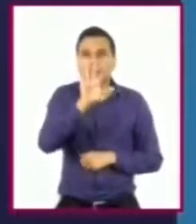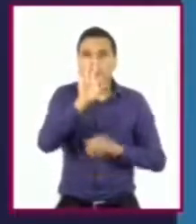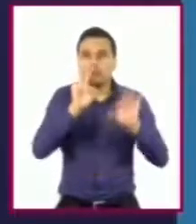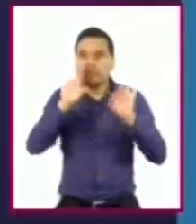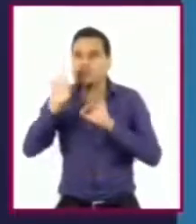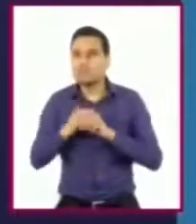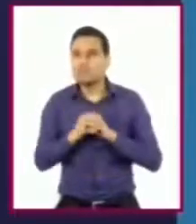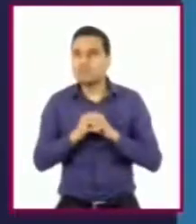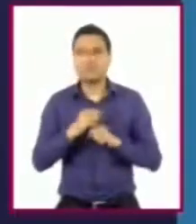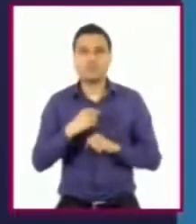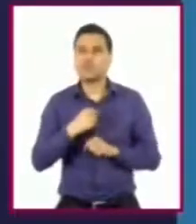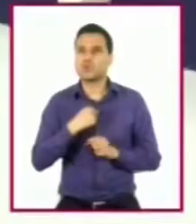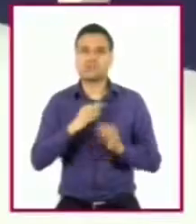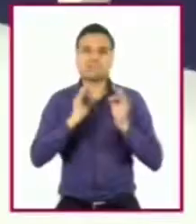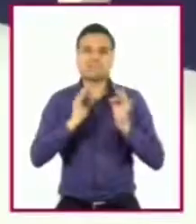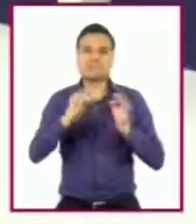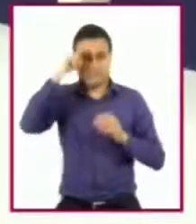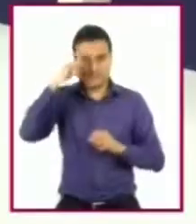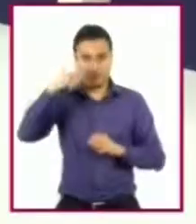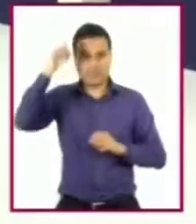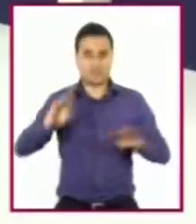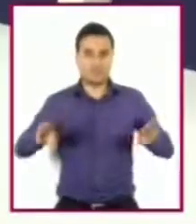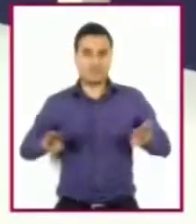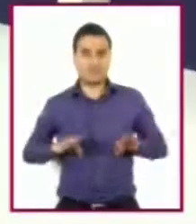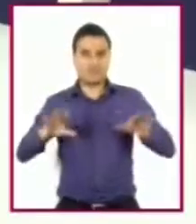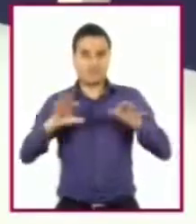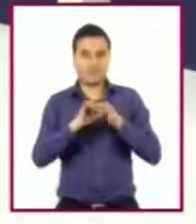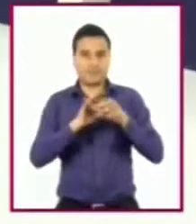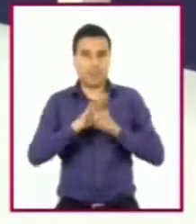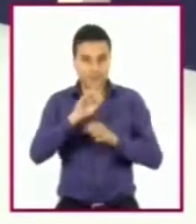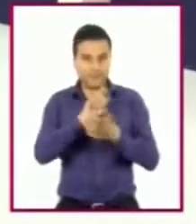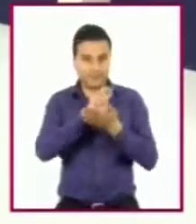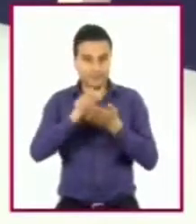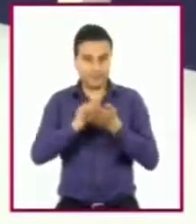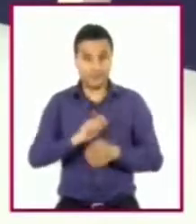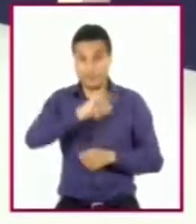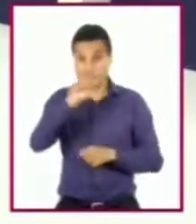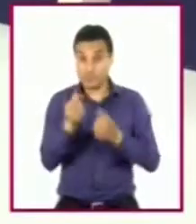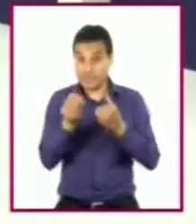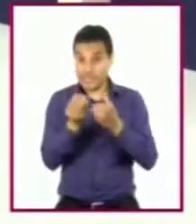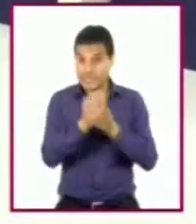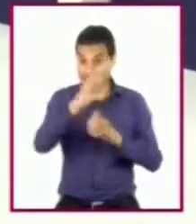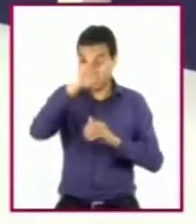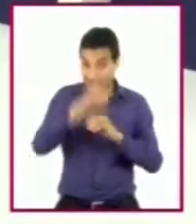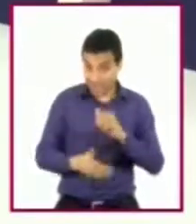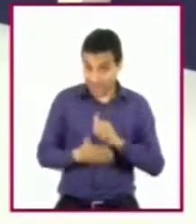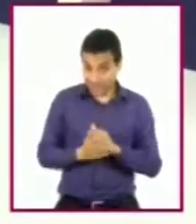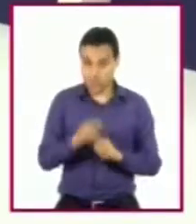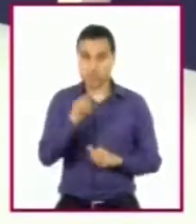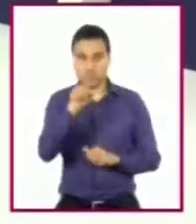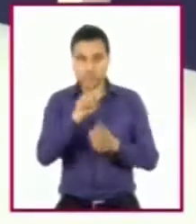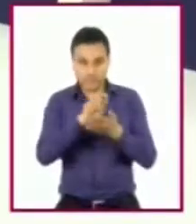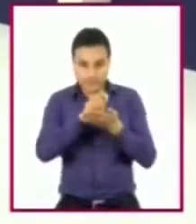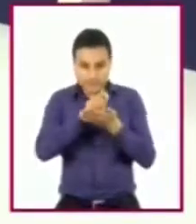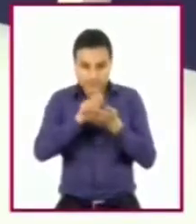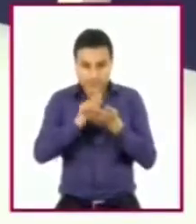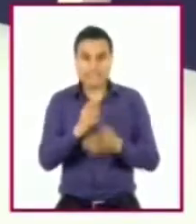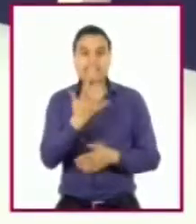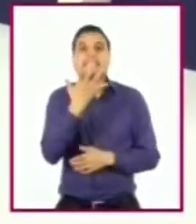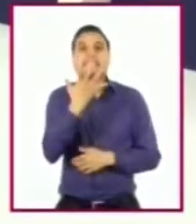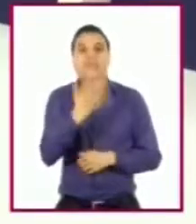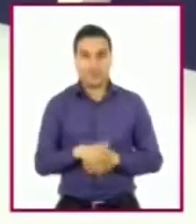practican con mayor facilidad. Les sugiero que al finalizar la sesión, verifiquen si lograron anotar cinco